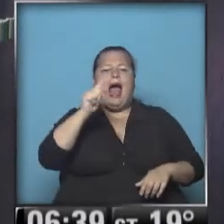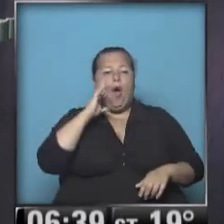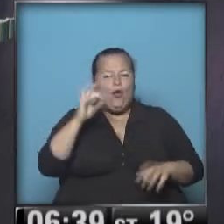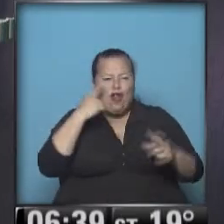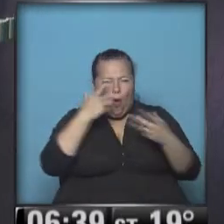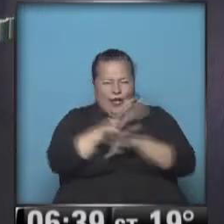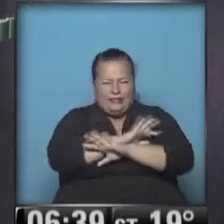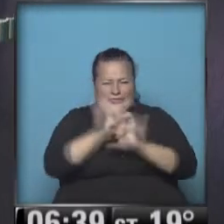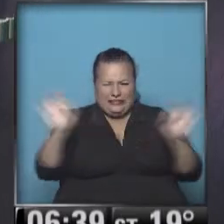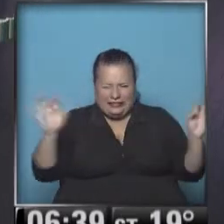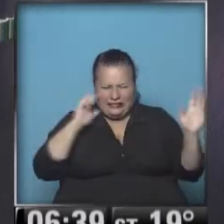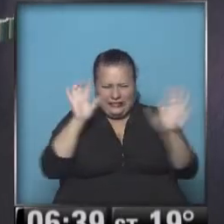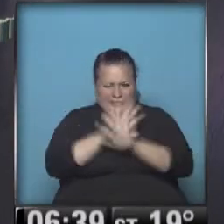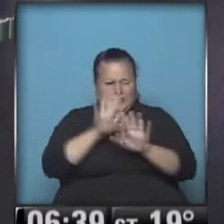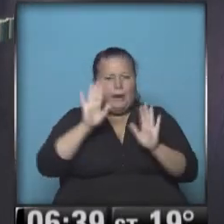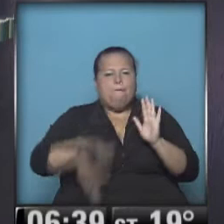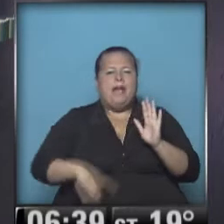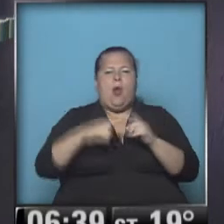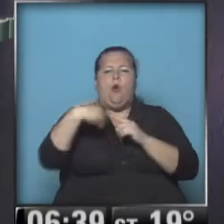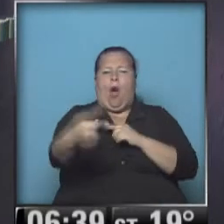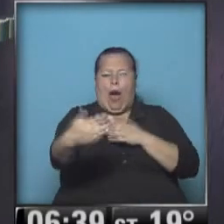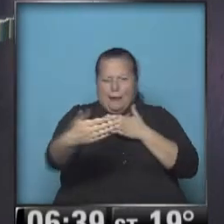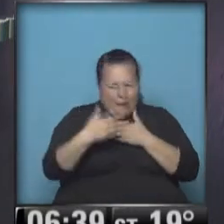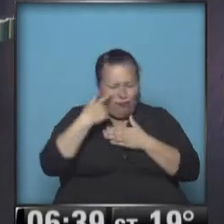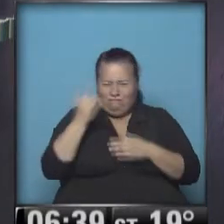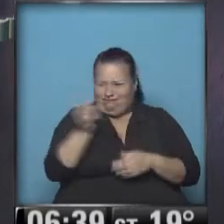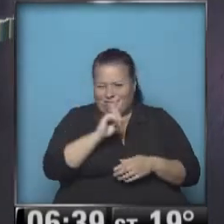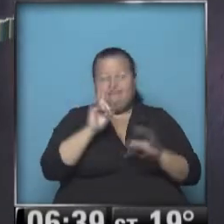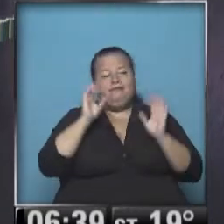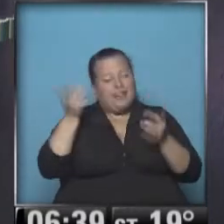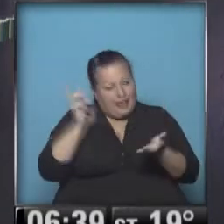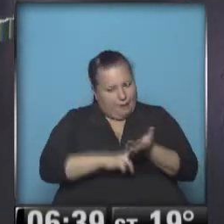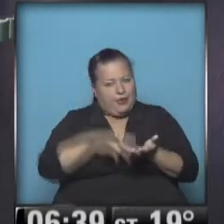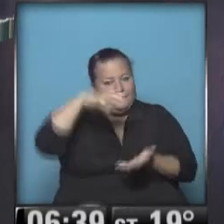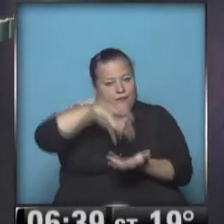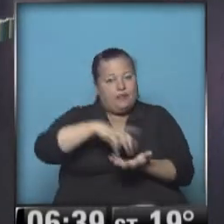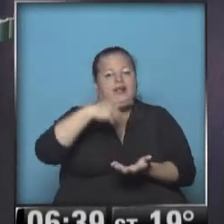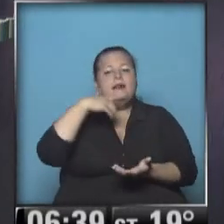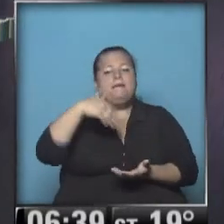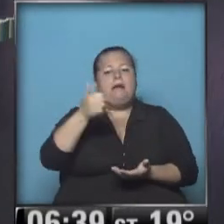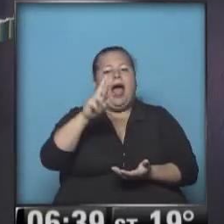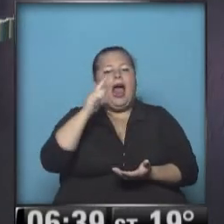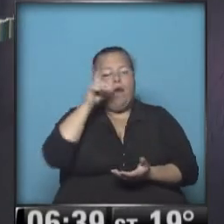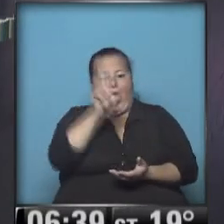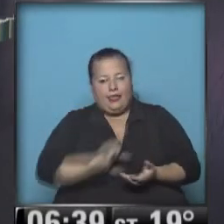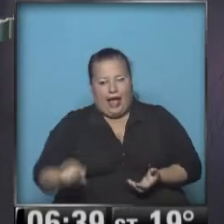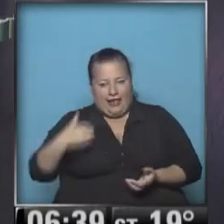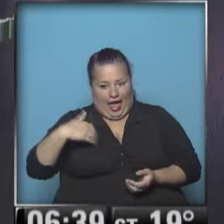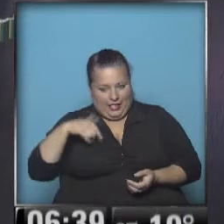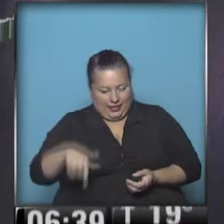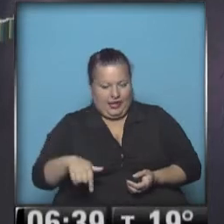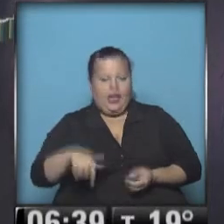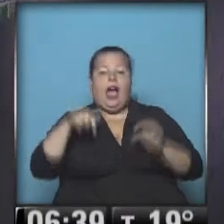nada. Menos de 100 metros en Marambio, insisto, allí en el sector Antártico Argentino.